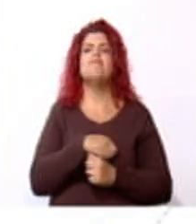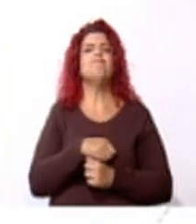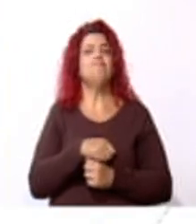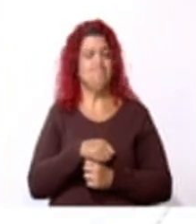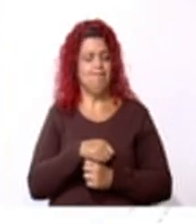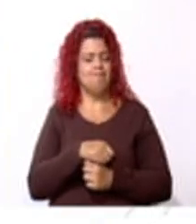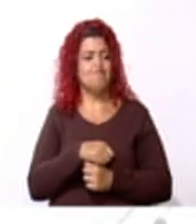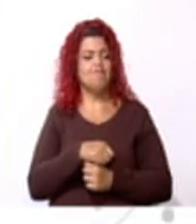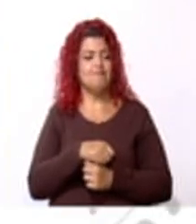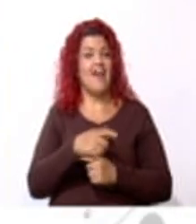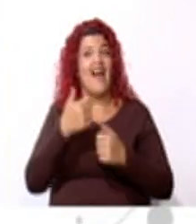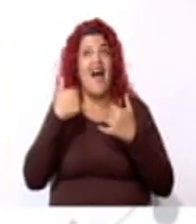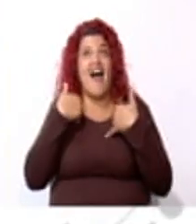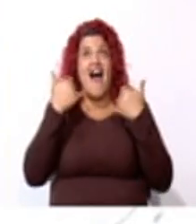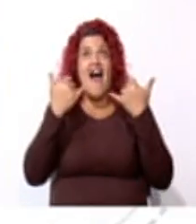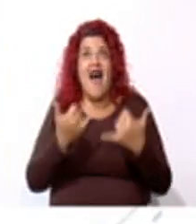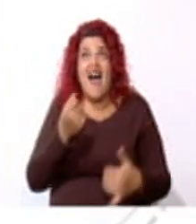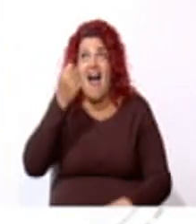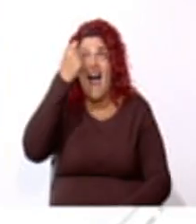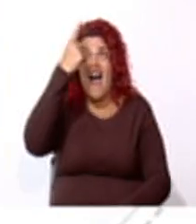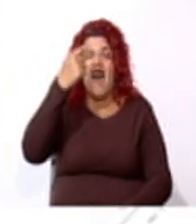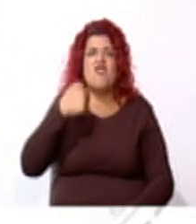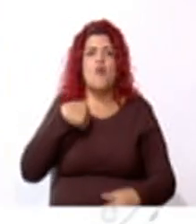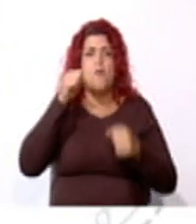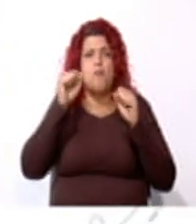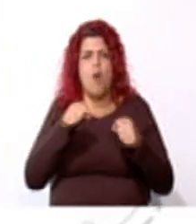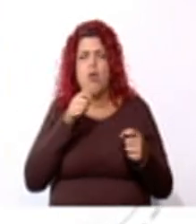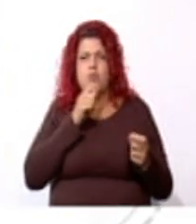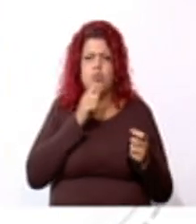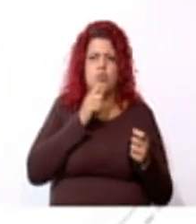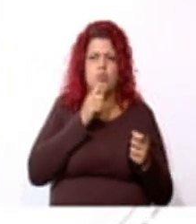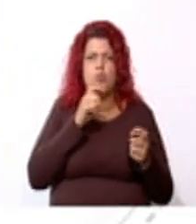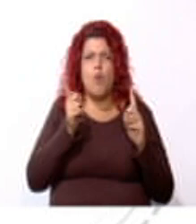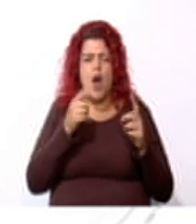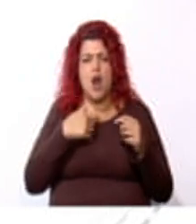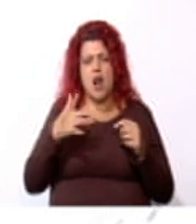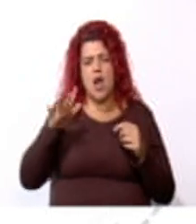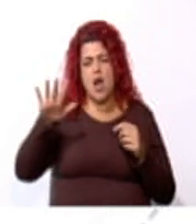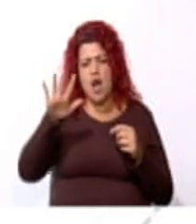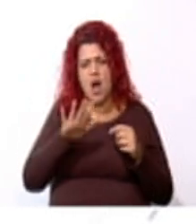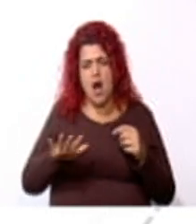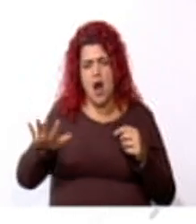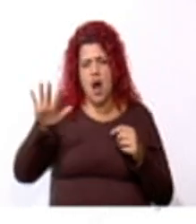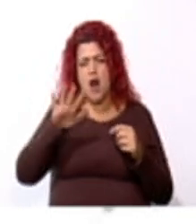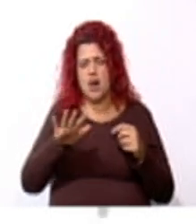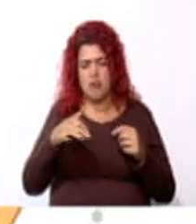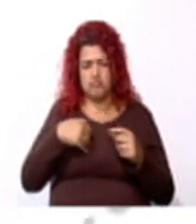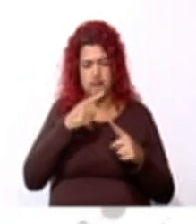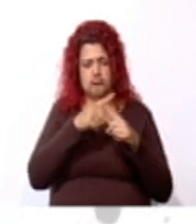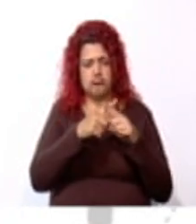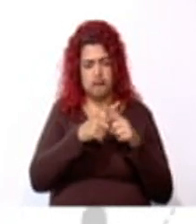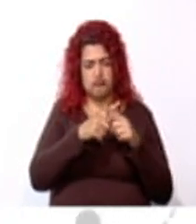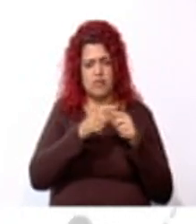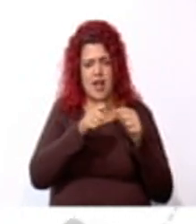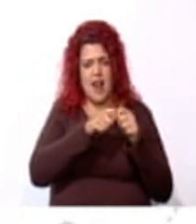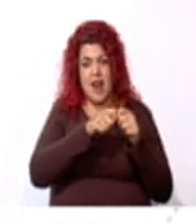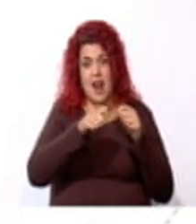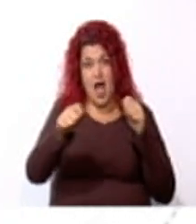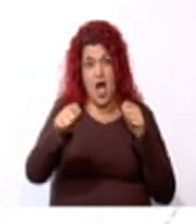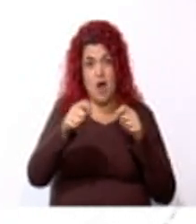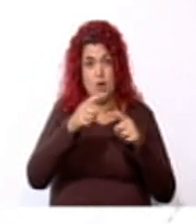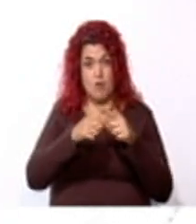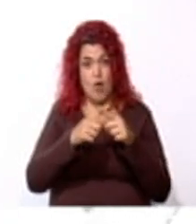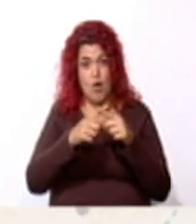Ahora entiendo. Yo también puedo calcular mi área multiplicando mi largo por mi ancho. Muy bien,